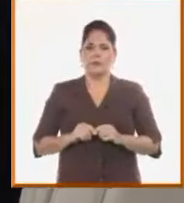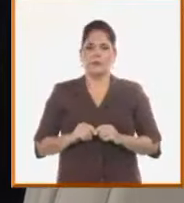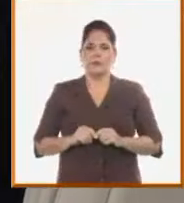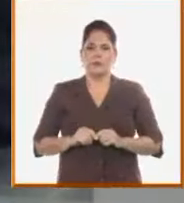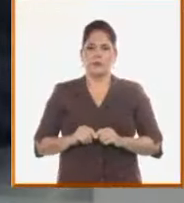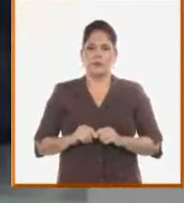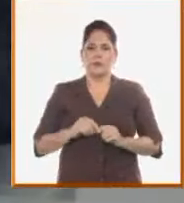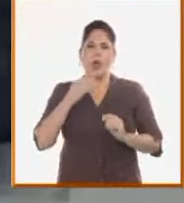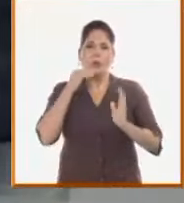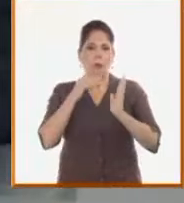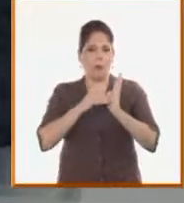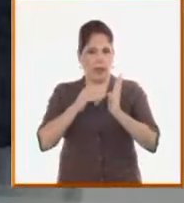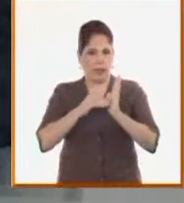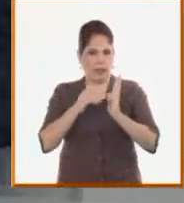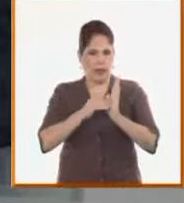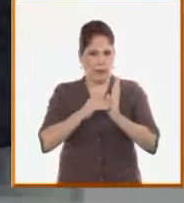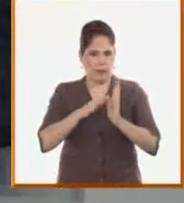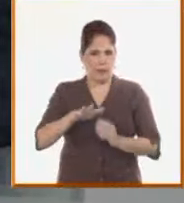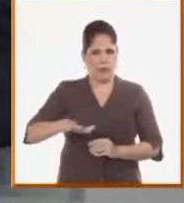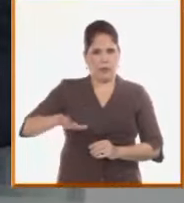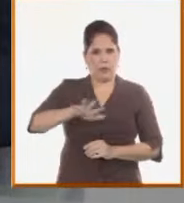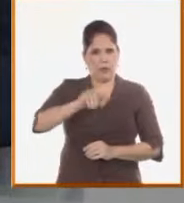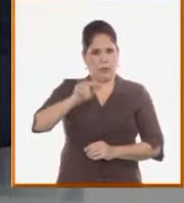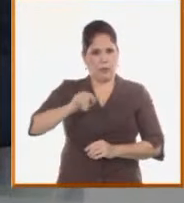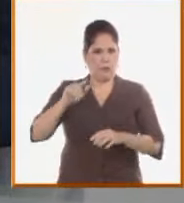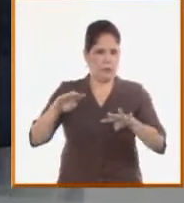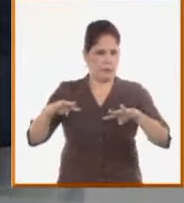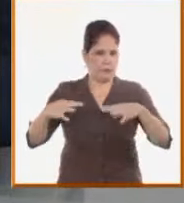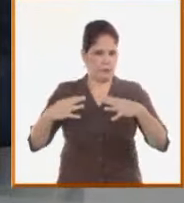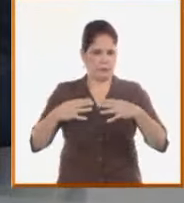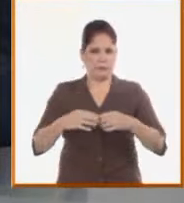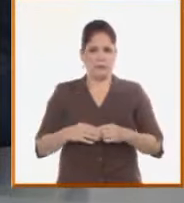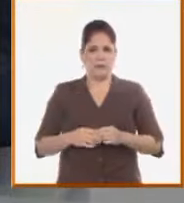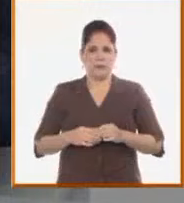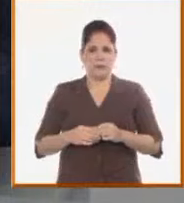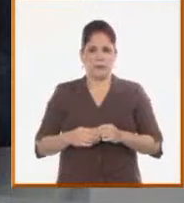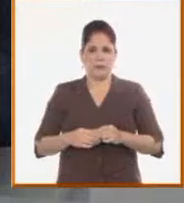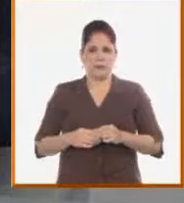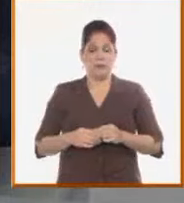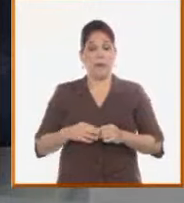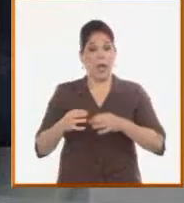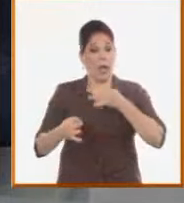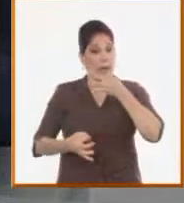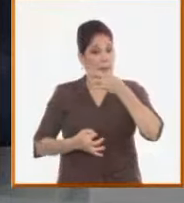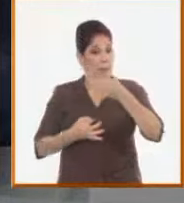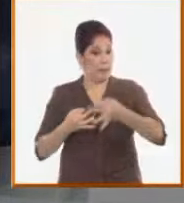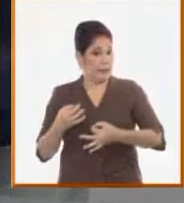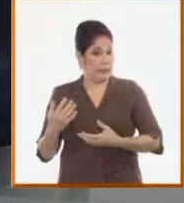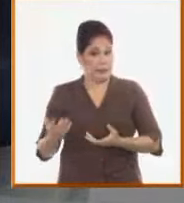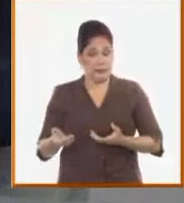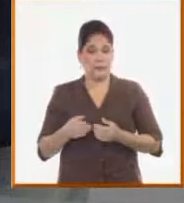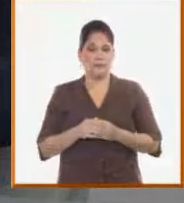Buenas tardes, Randy, y a toda la televidencia. Hay que decir que el